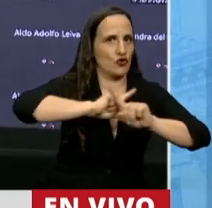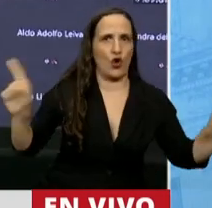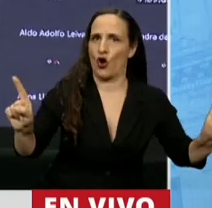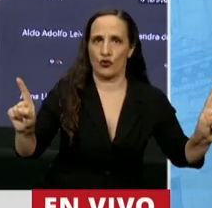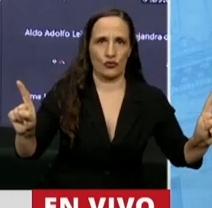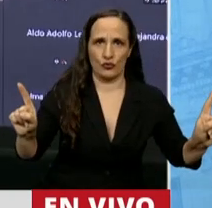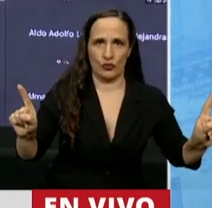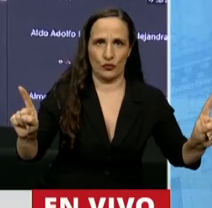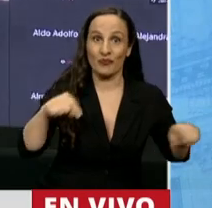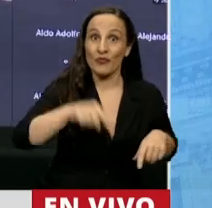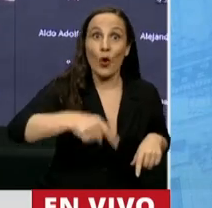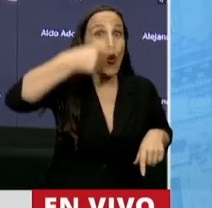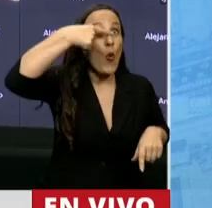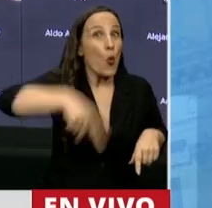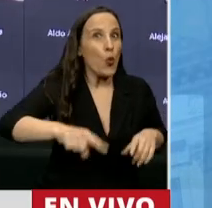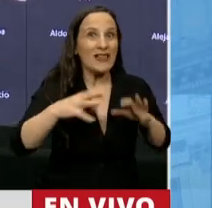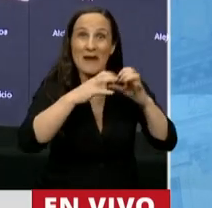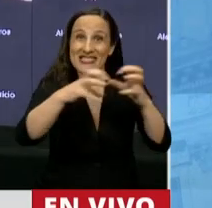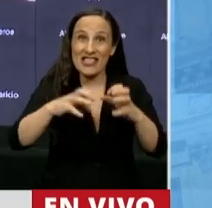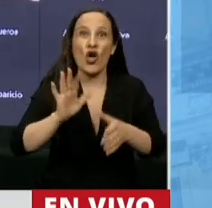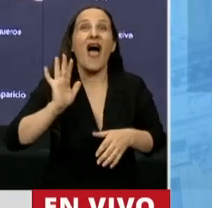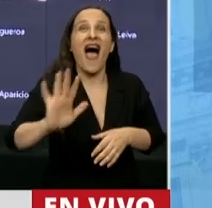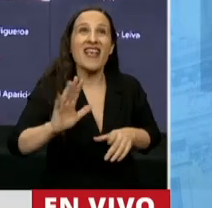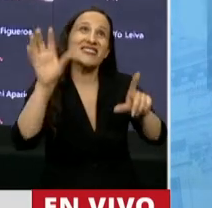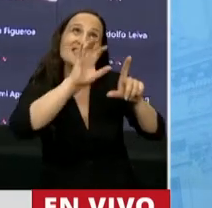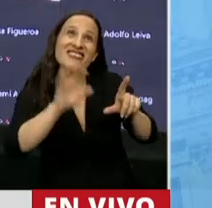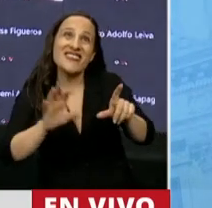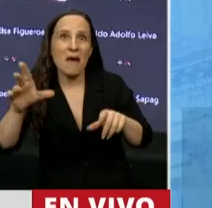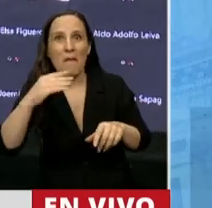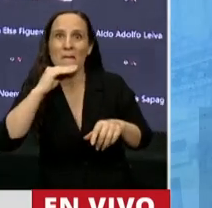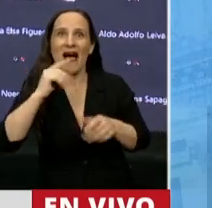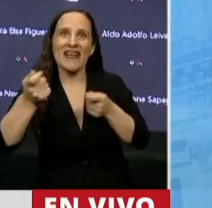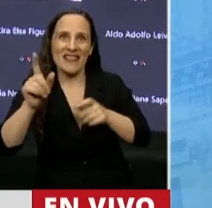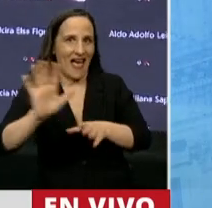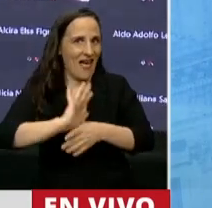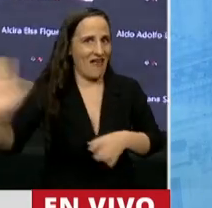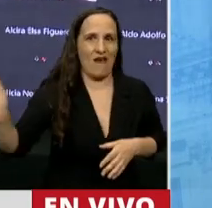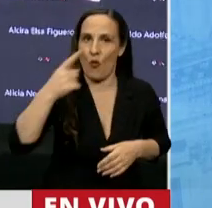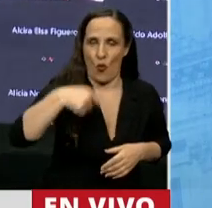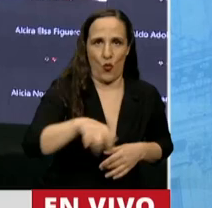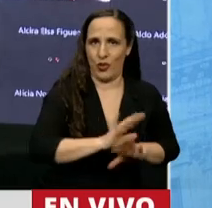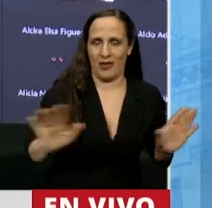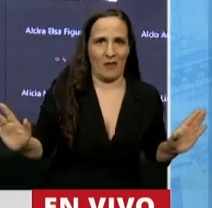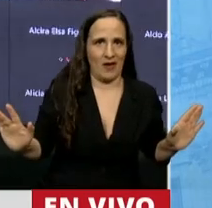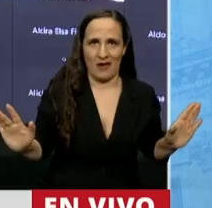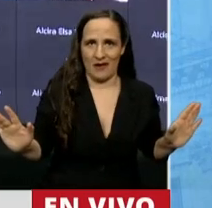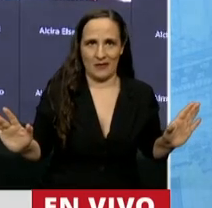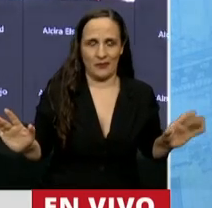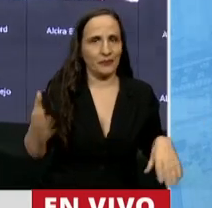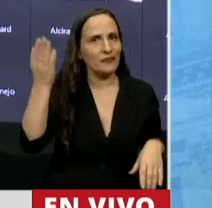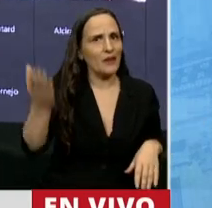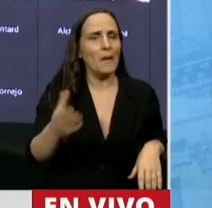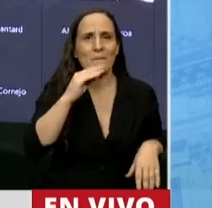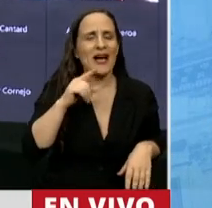tiene que ser la última sesión del Mazapaluzza, la última sesión virtual. Señor Mazza,